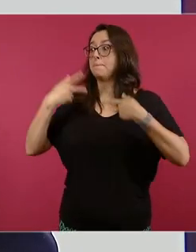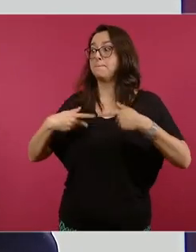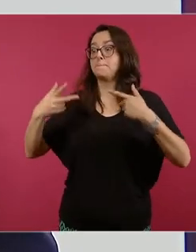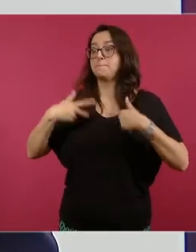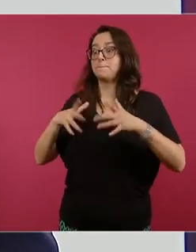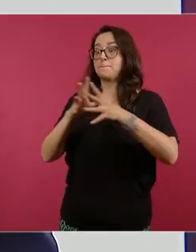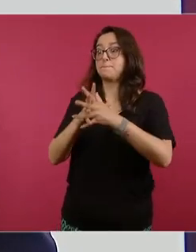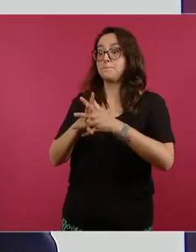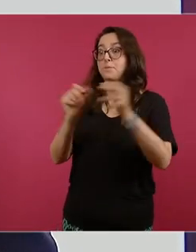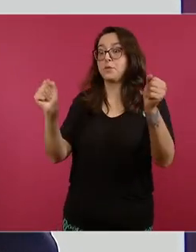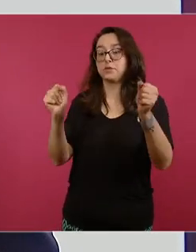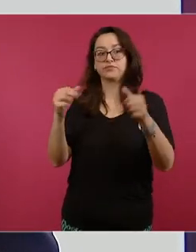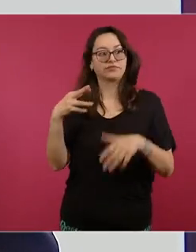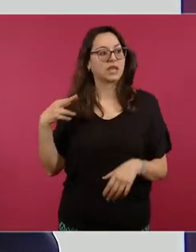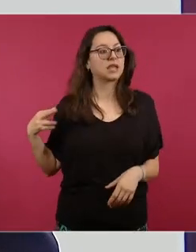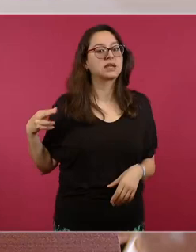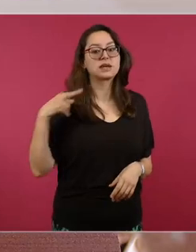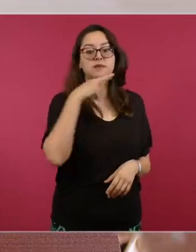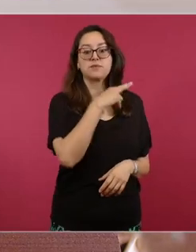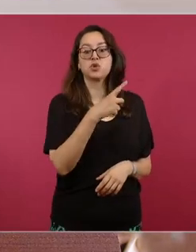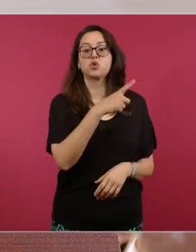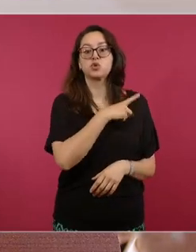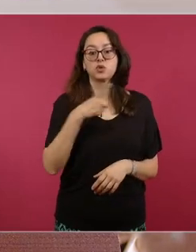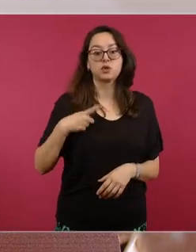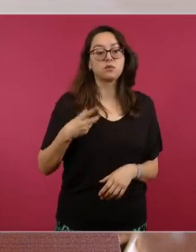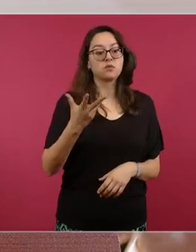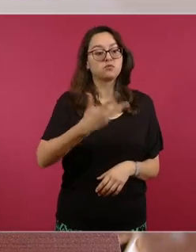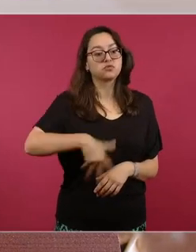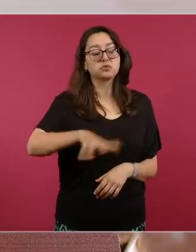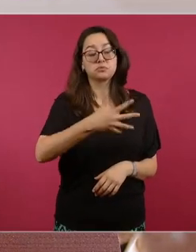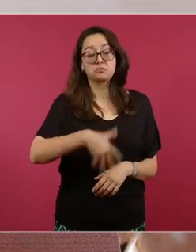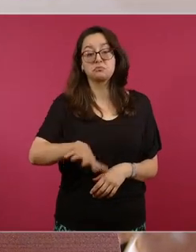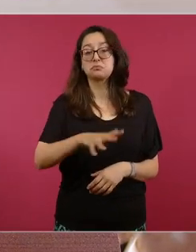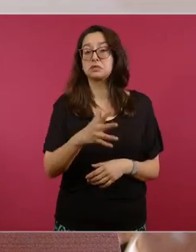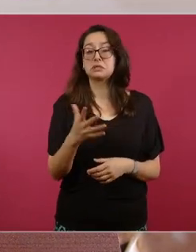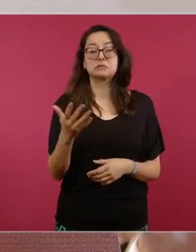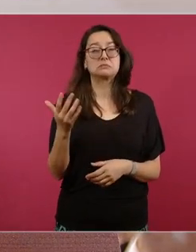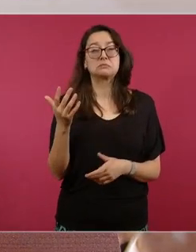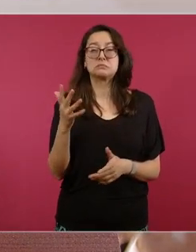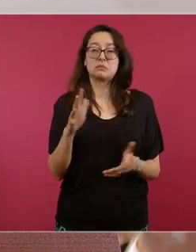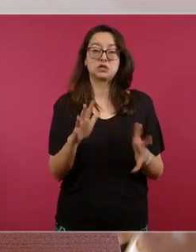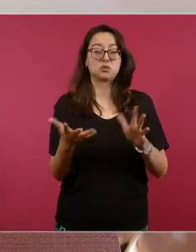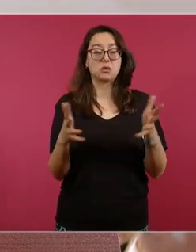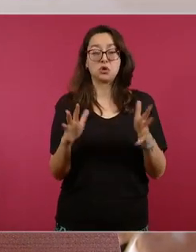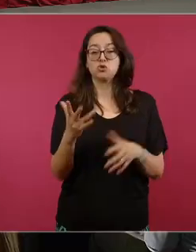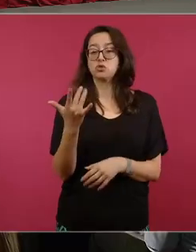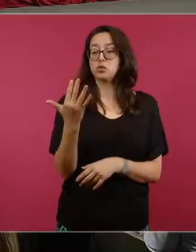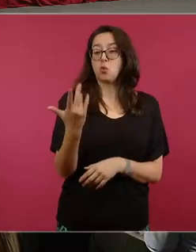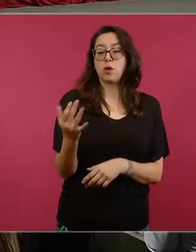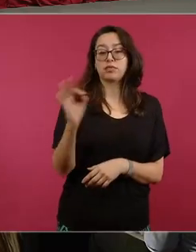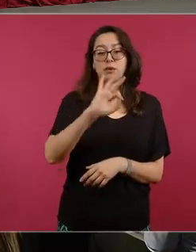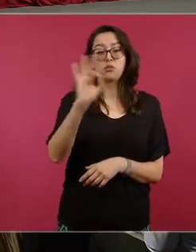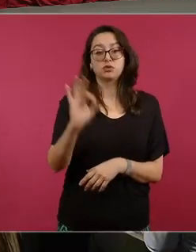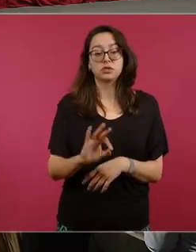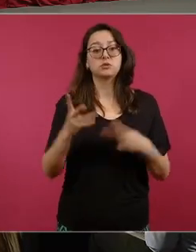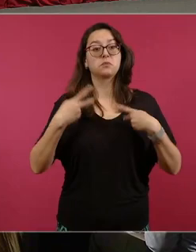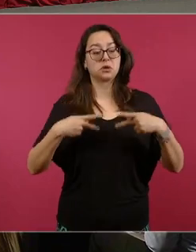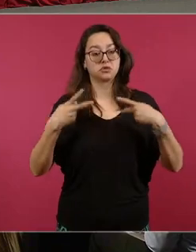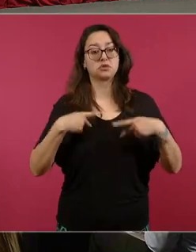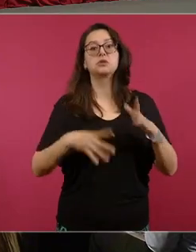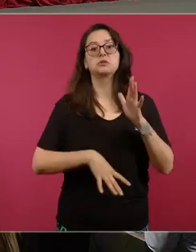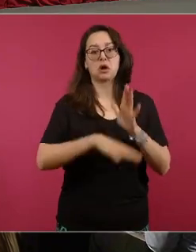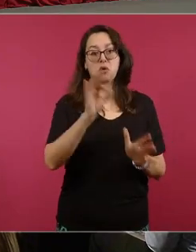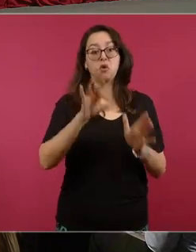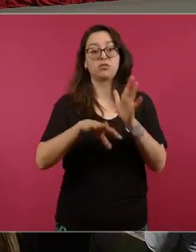que en el plazo de una semana se encuentra al 50 por ciento de las personas que son reportadas en